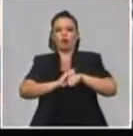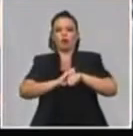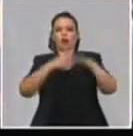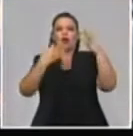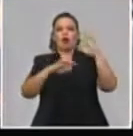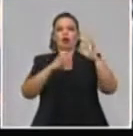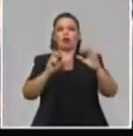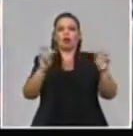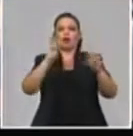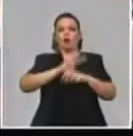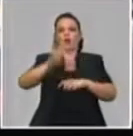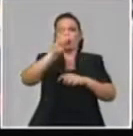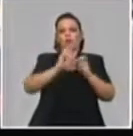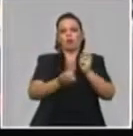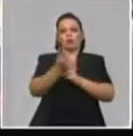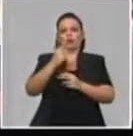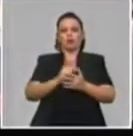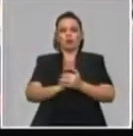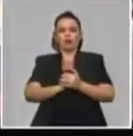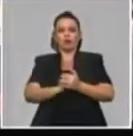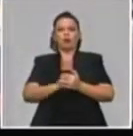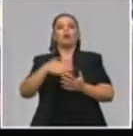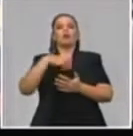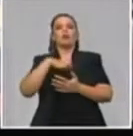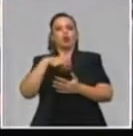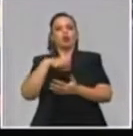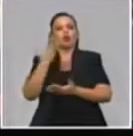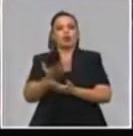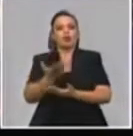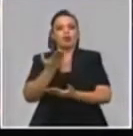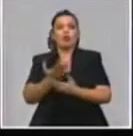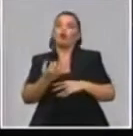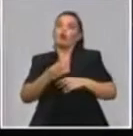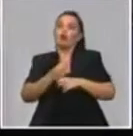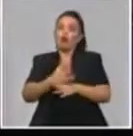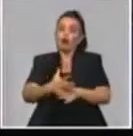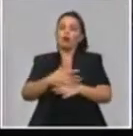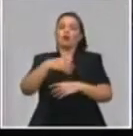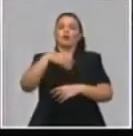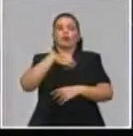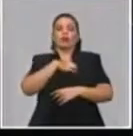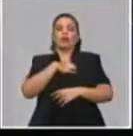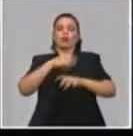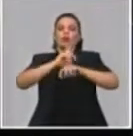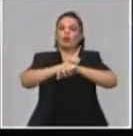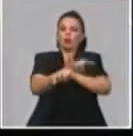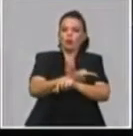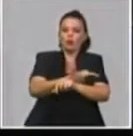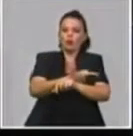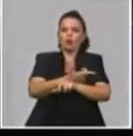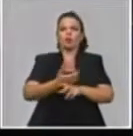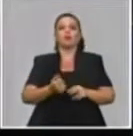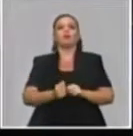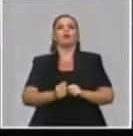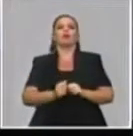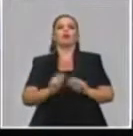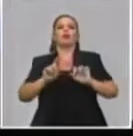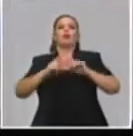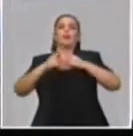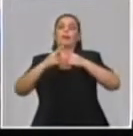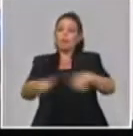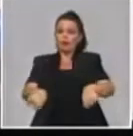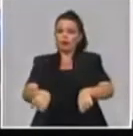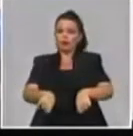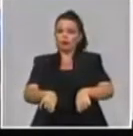Se han generado órdenes que lógicamente han ocasionado un retraso en los términos que tenemos establecidos, pero